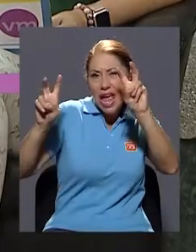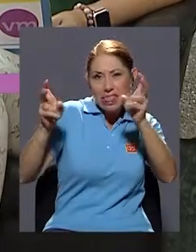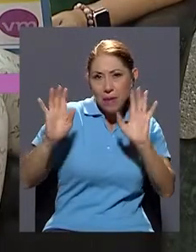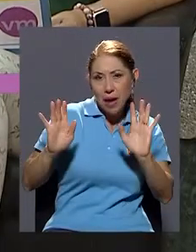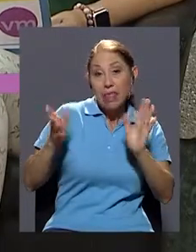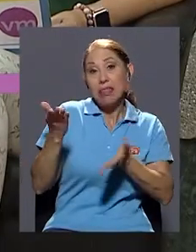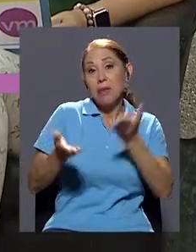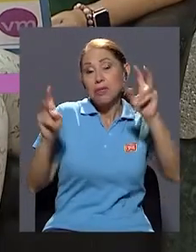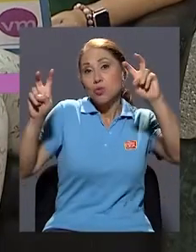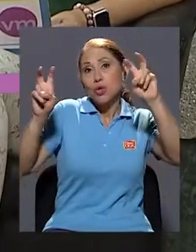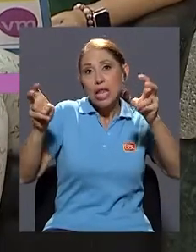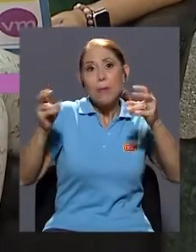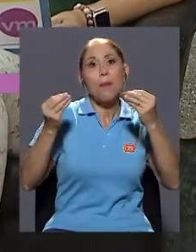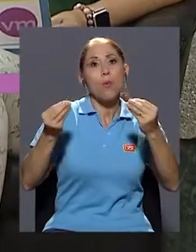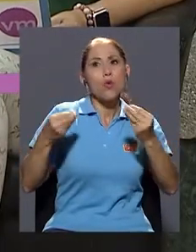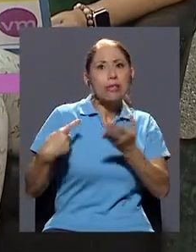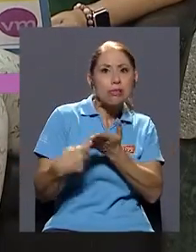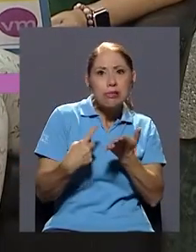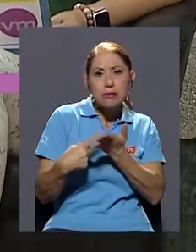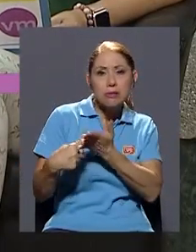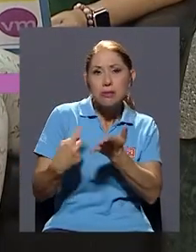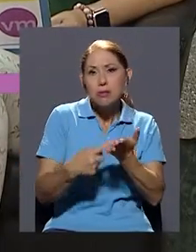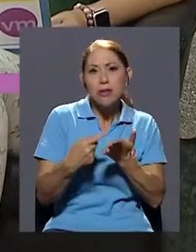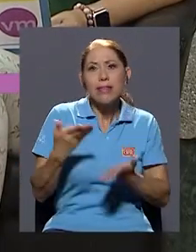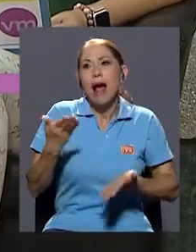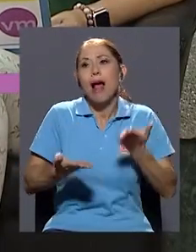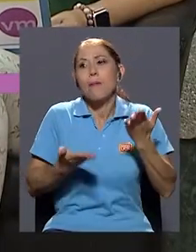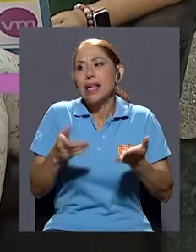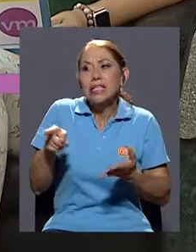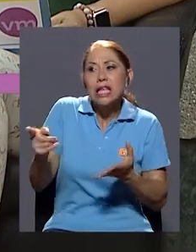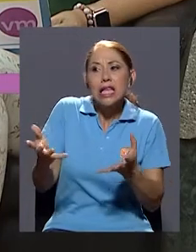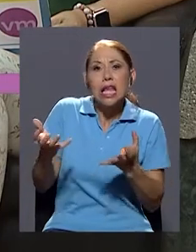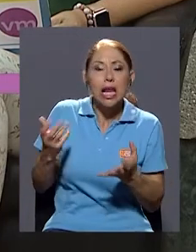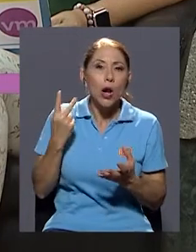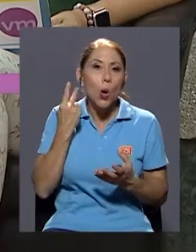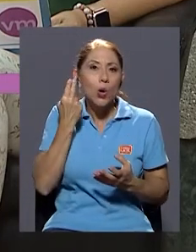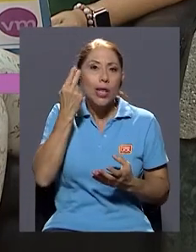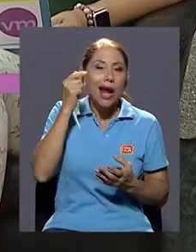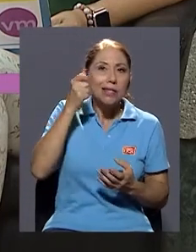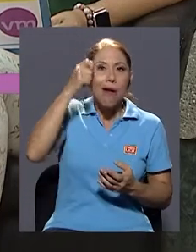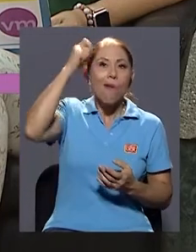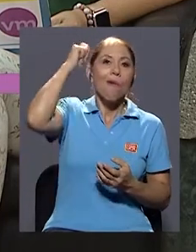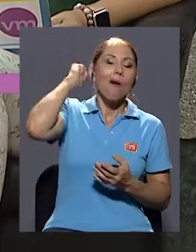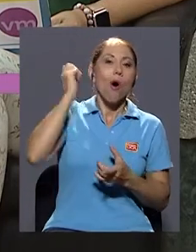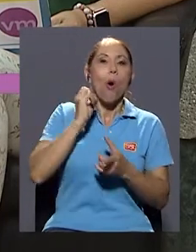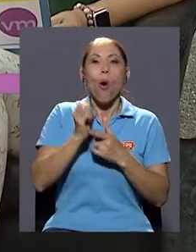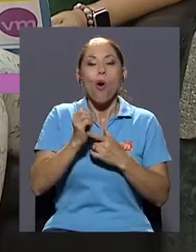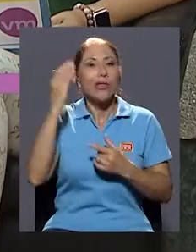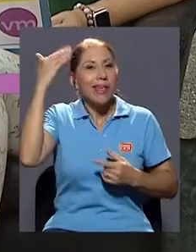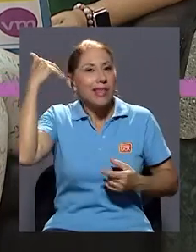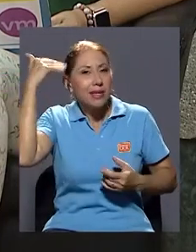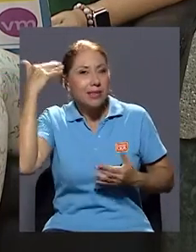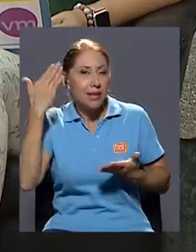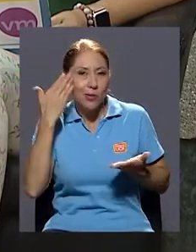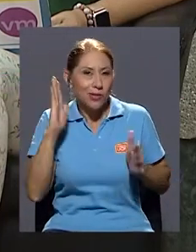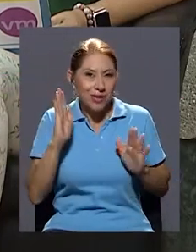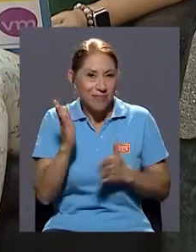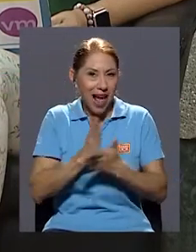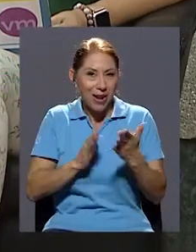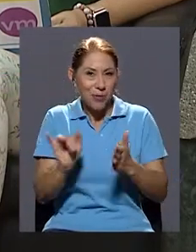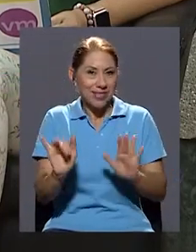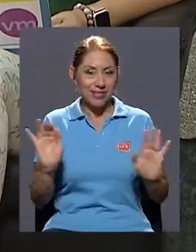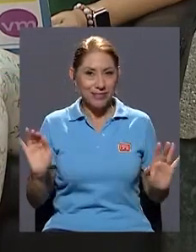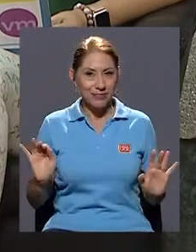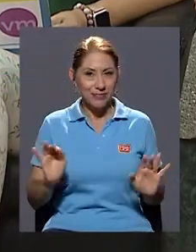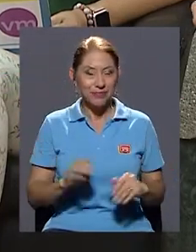puede ser un tema polémico respecto a un corte de pelo o un pelo teñido, por poner algo light.